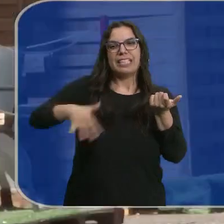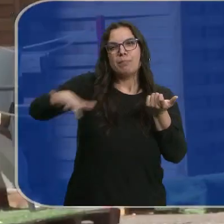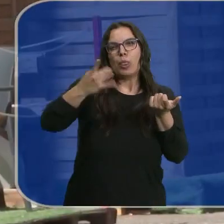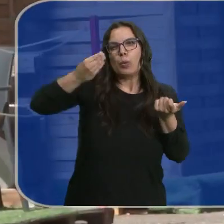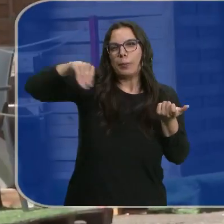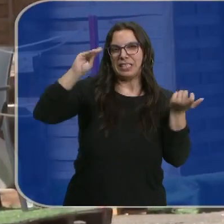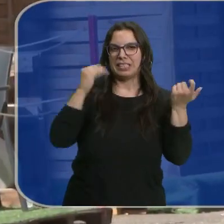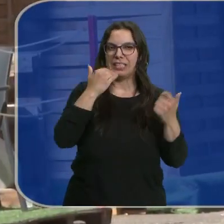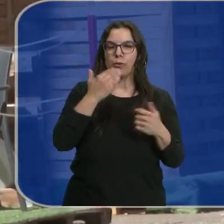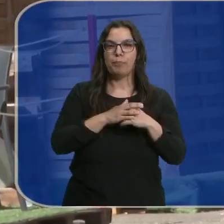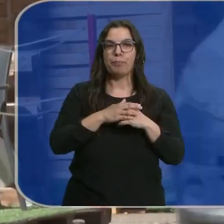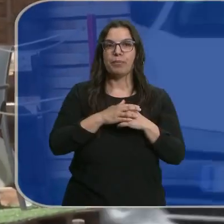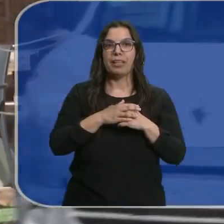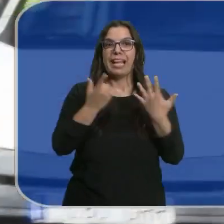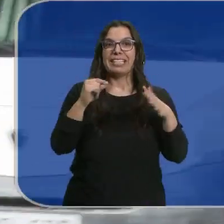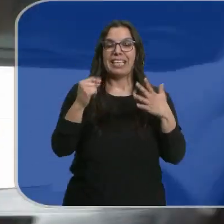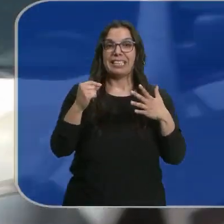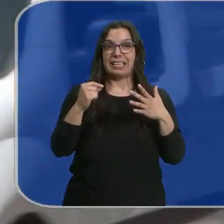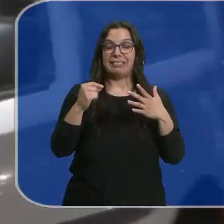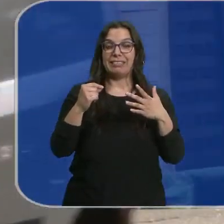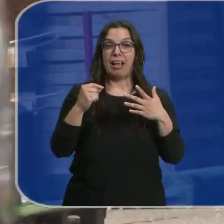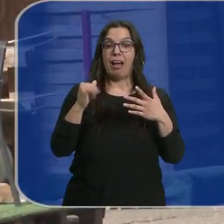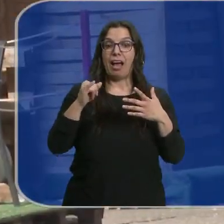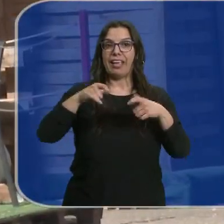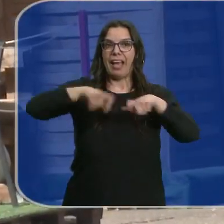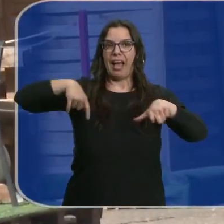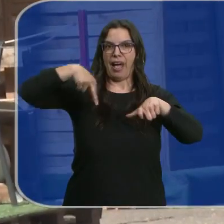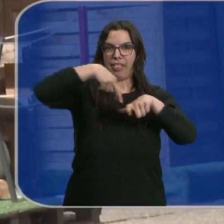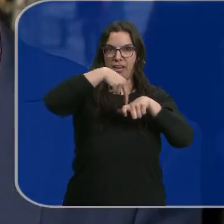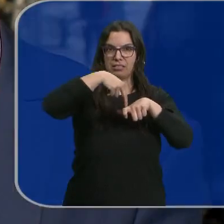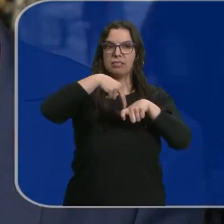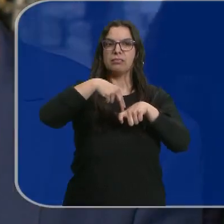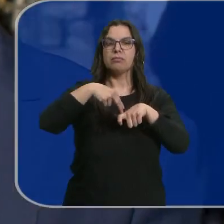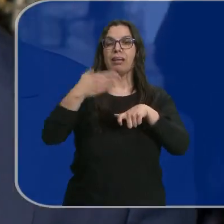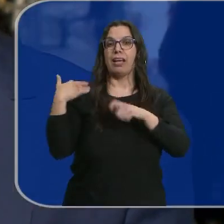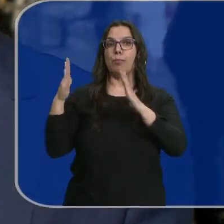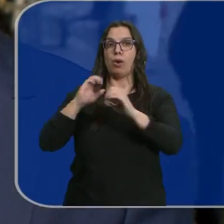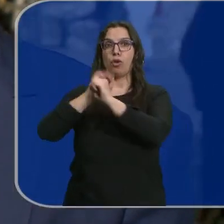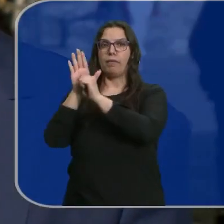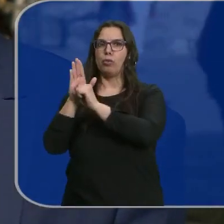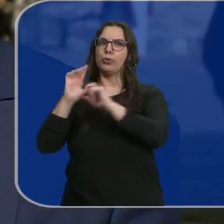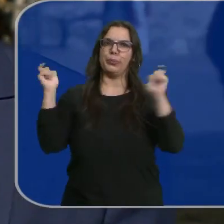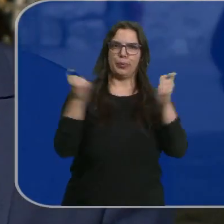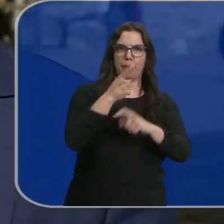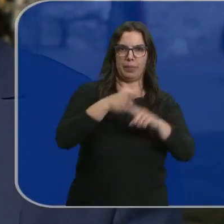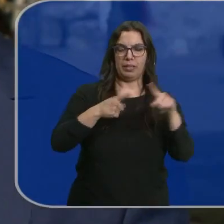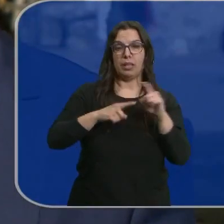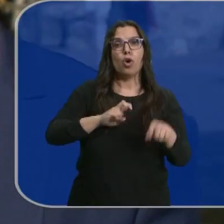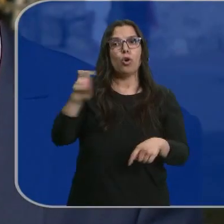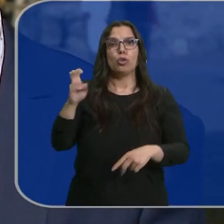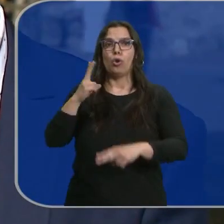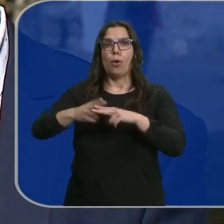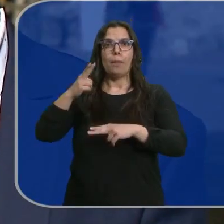espacio. Hay 60 terrazas en aceras de las calles de Valladolid, la mitad que en plena pandemia. Negocios hosteleros que no tienen otra posibilidad